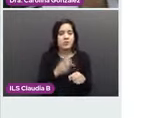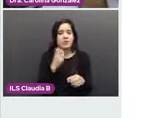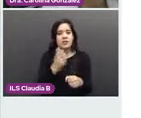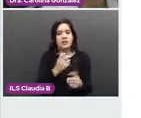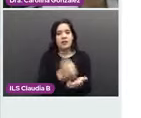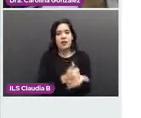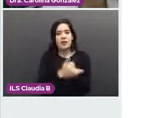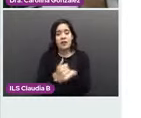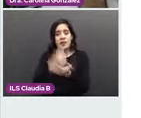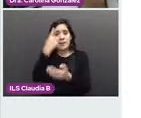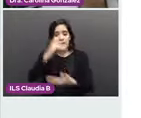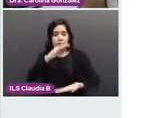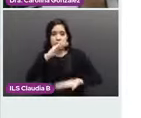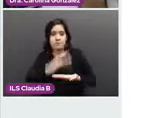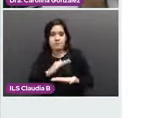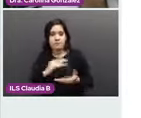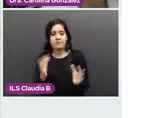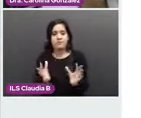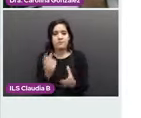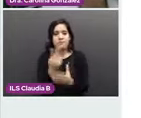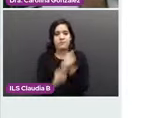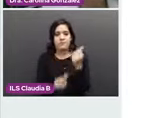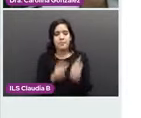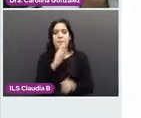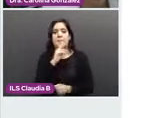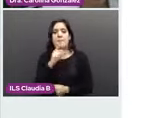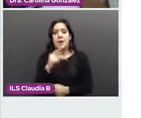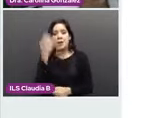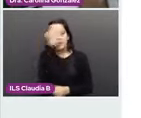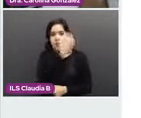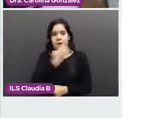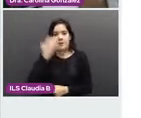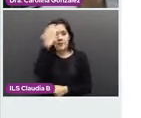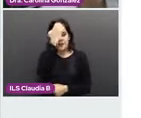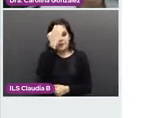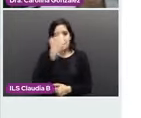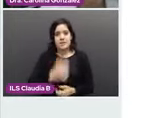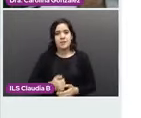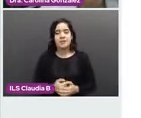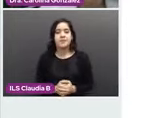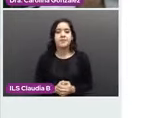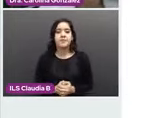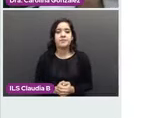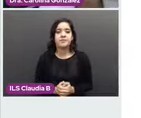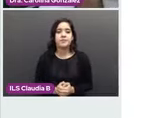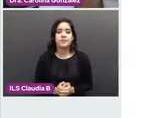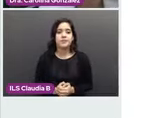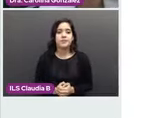nos va a servir para hacer procedimientos guiados por el ultrasonido. Siguiente.